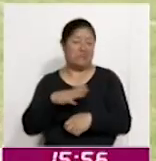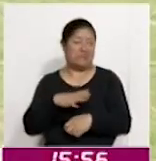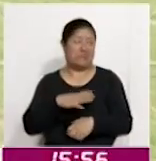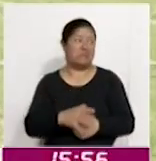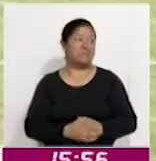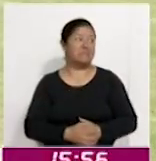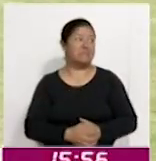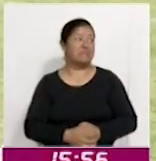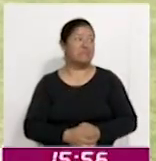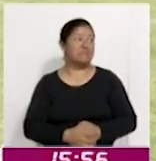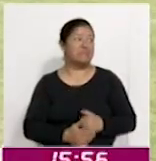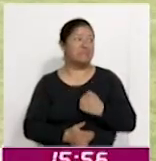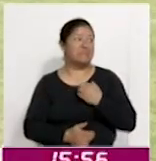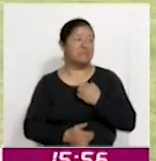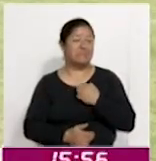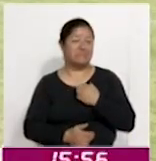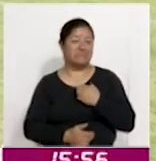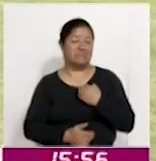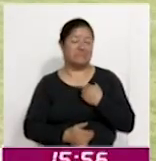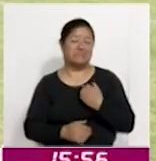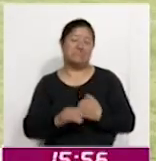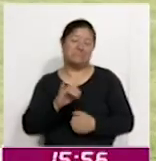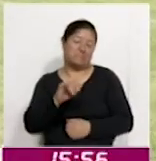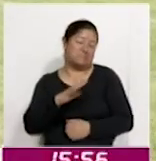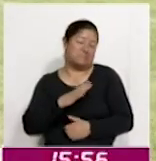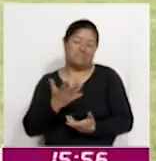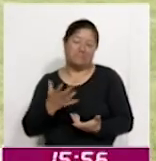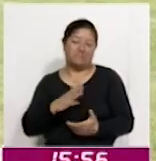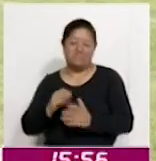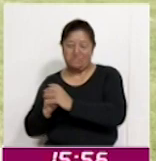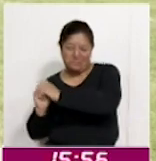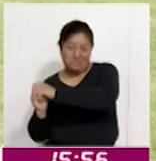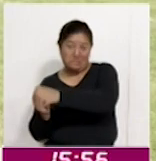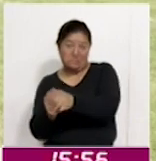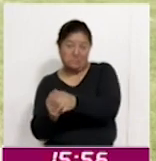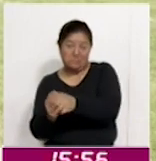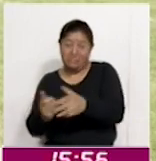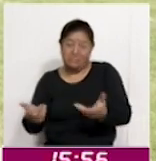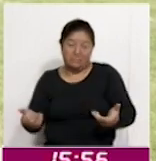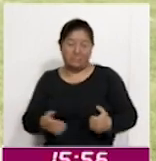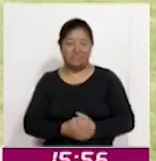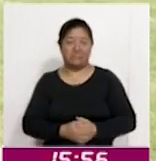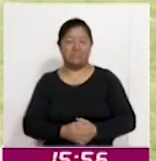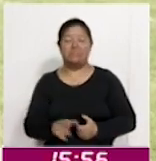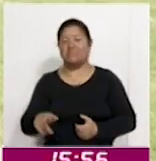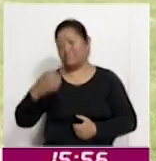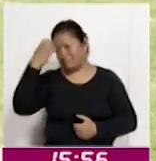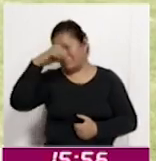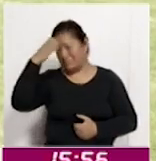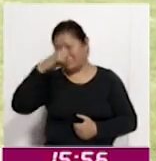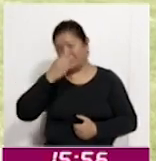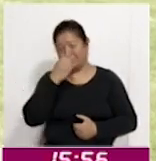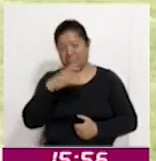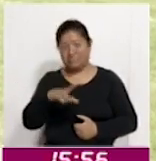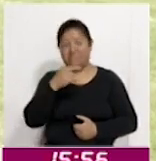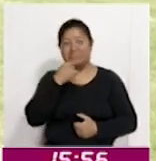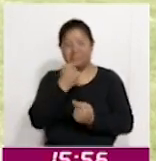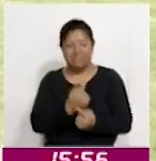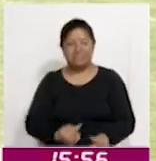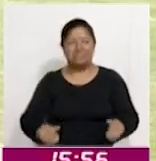Claro, sí, pues es béisbol, la verdad que una bonita experiencia para los niños,